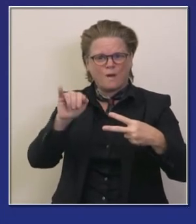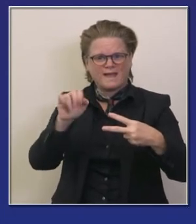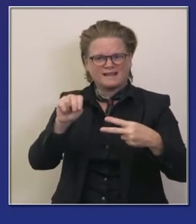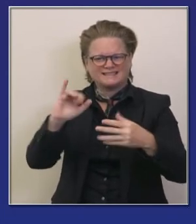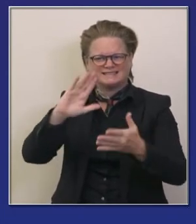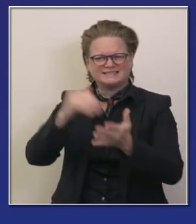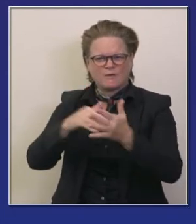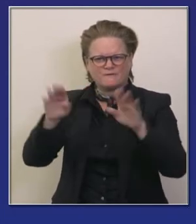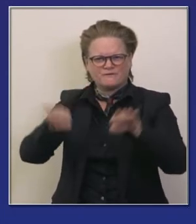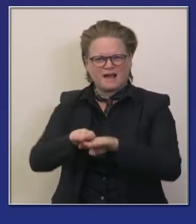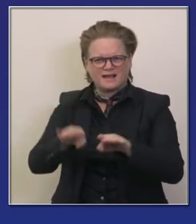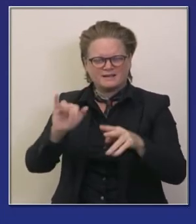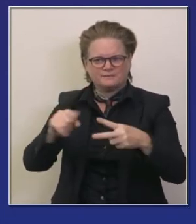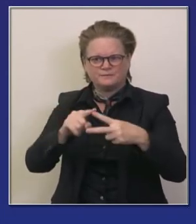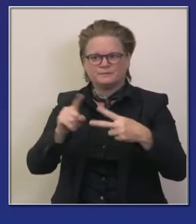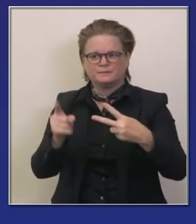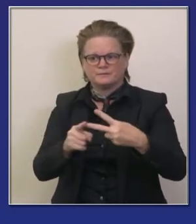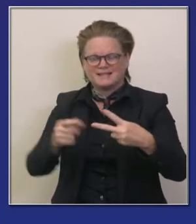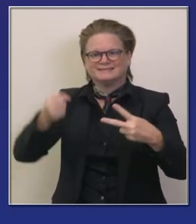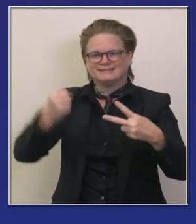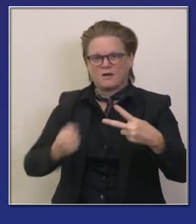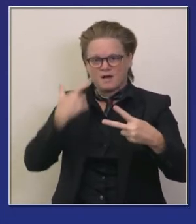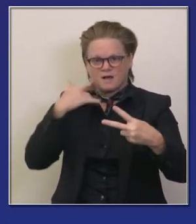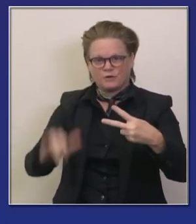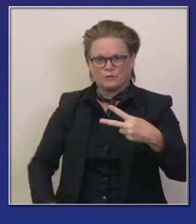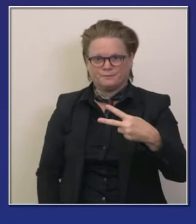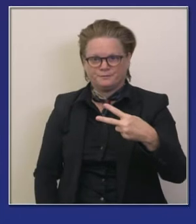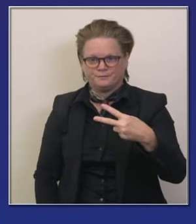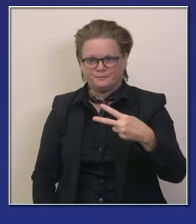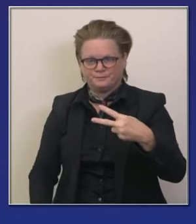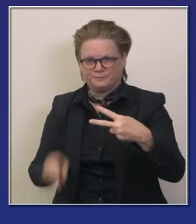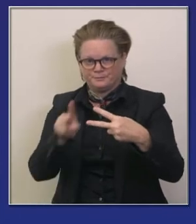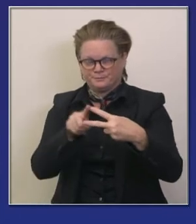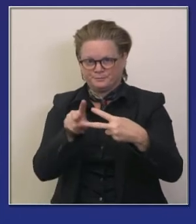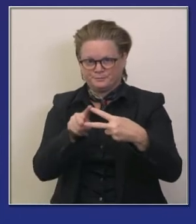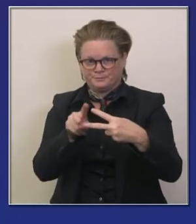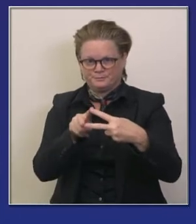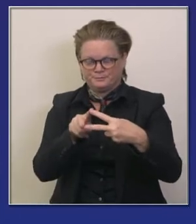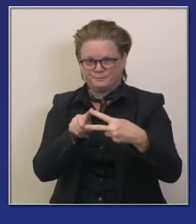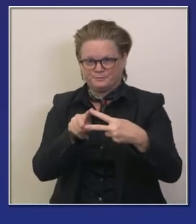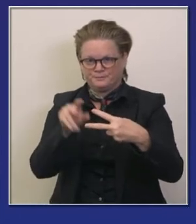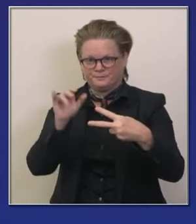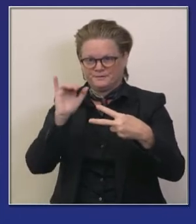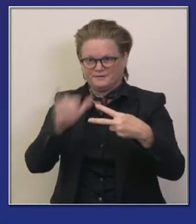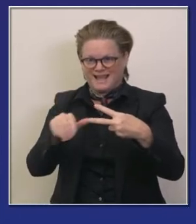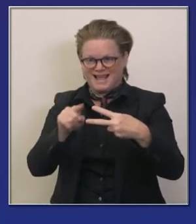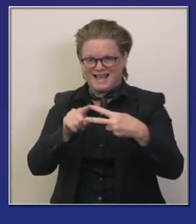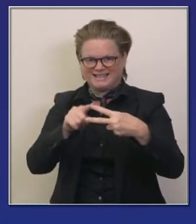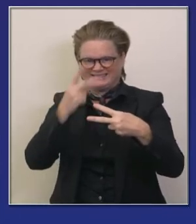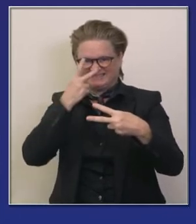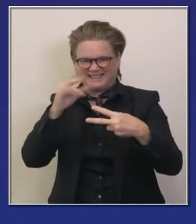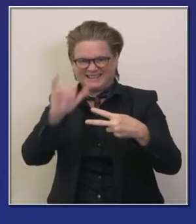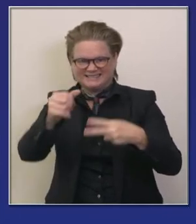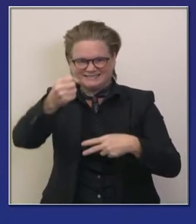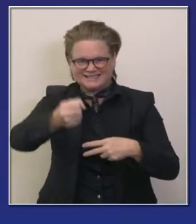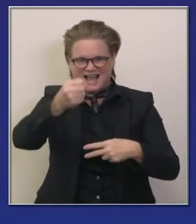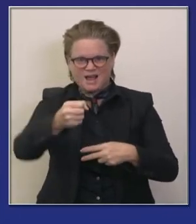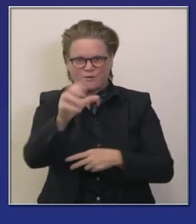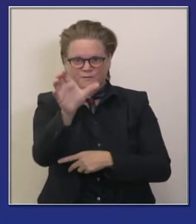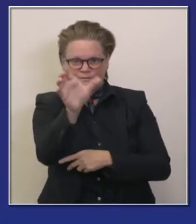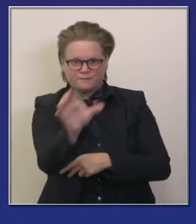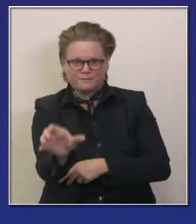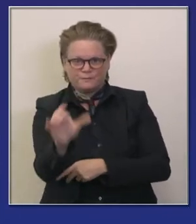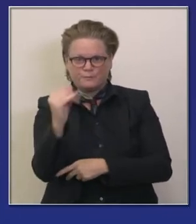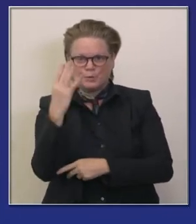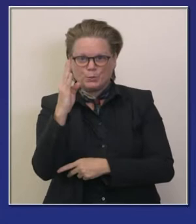grande del estado que en sí es una área muy singular estas dos